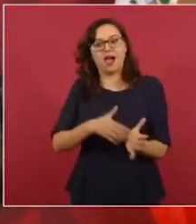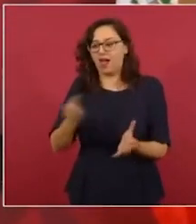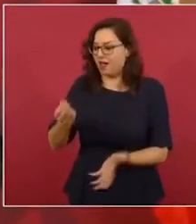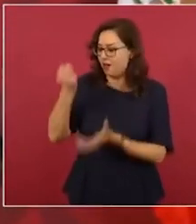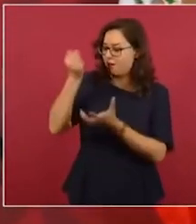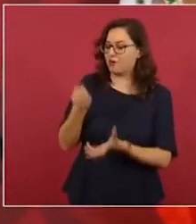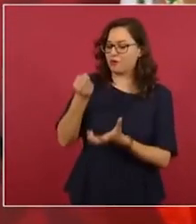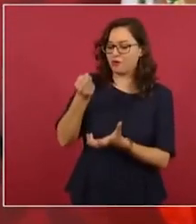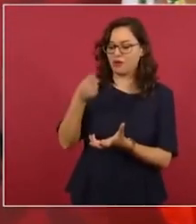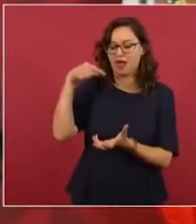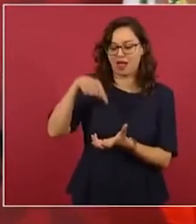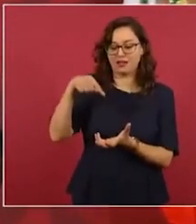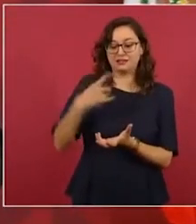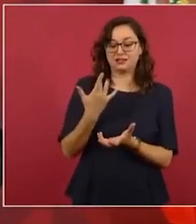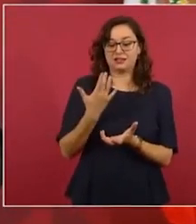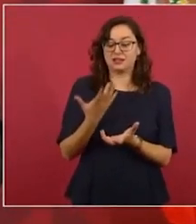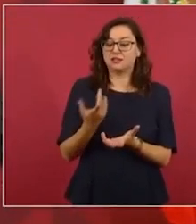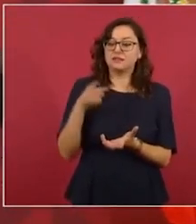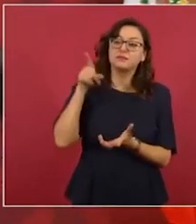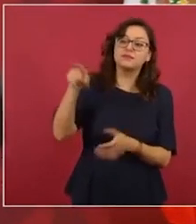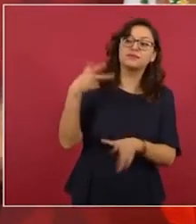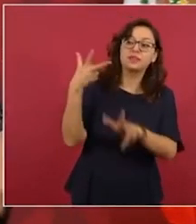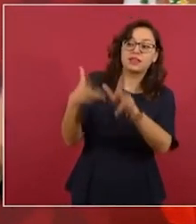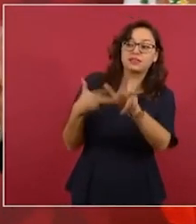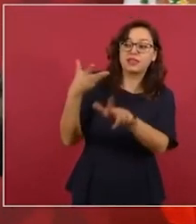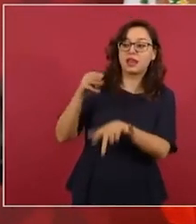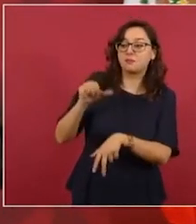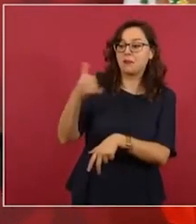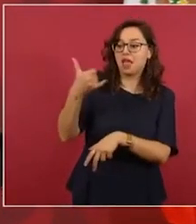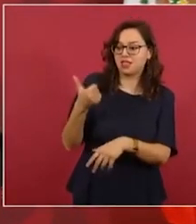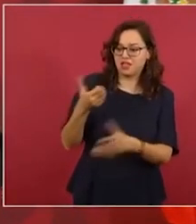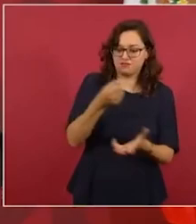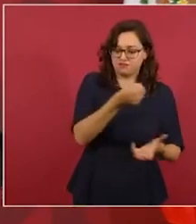sin deuda,